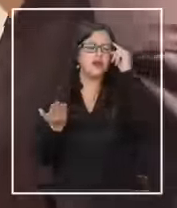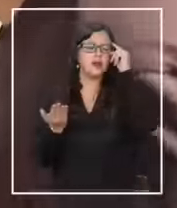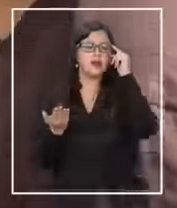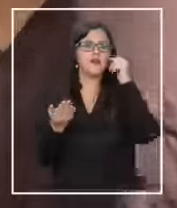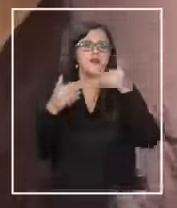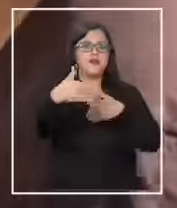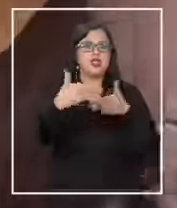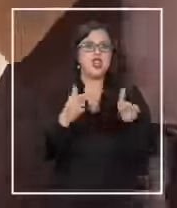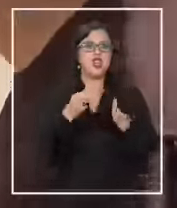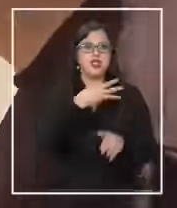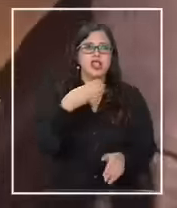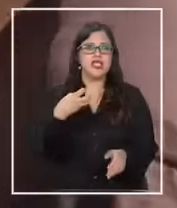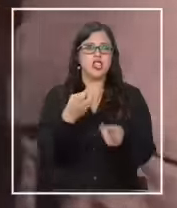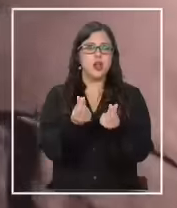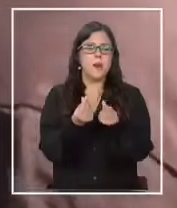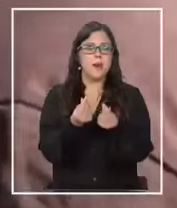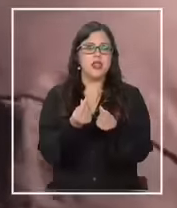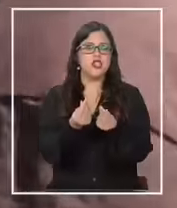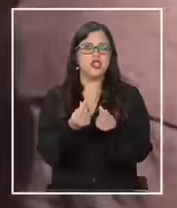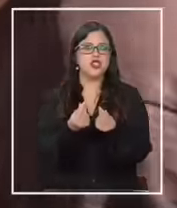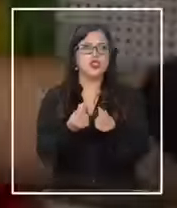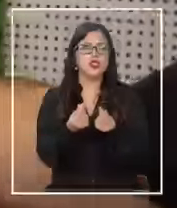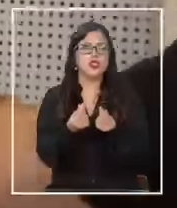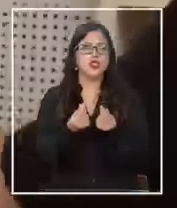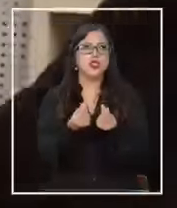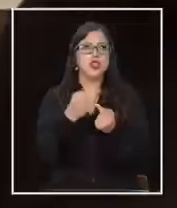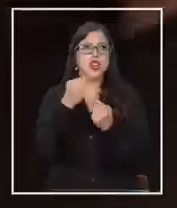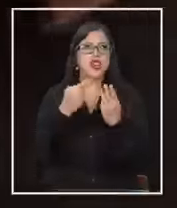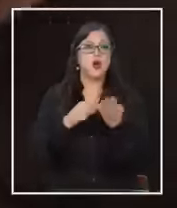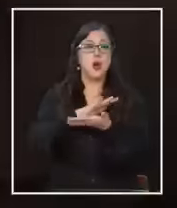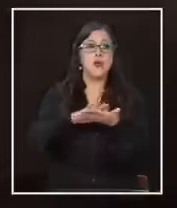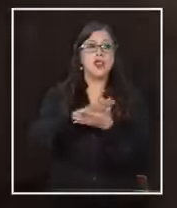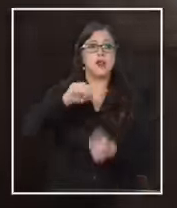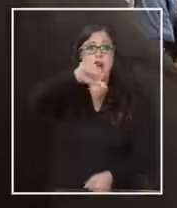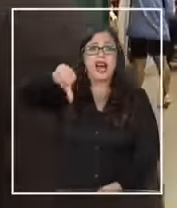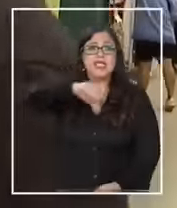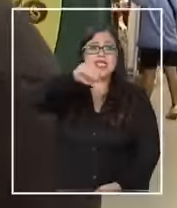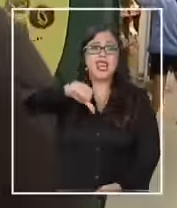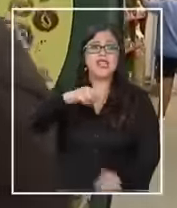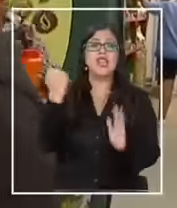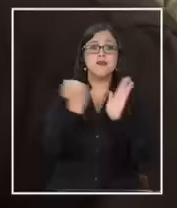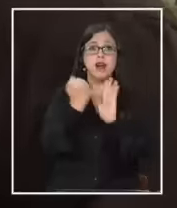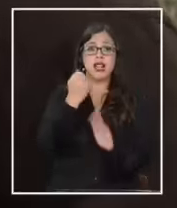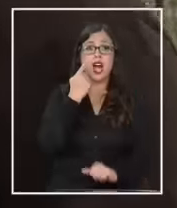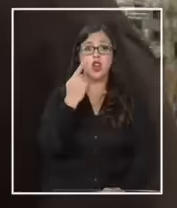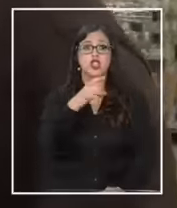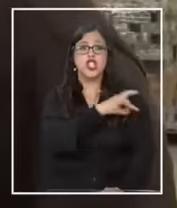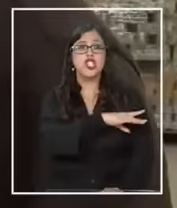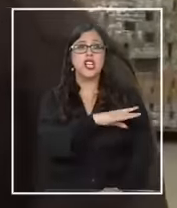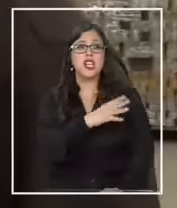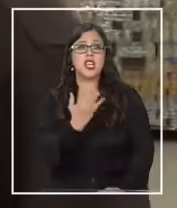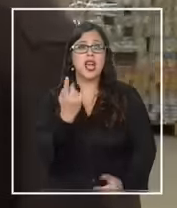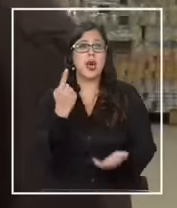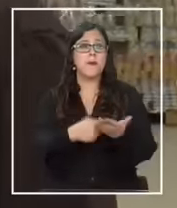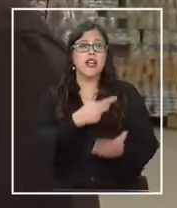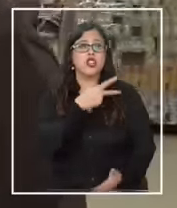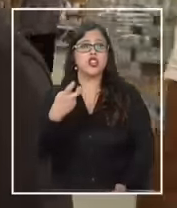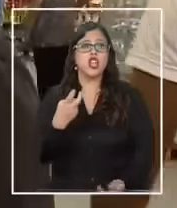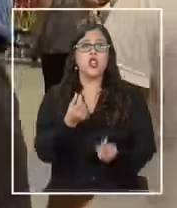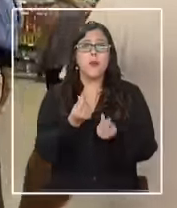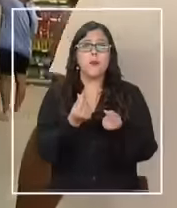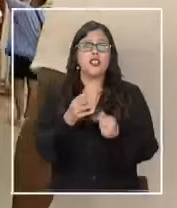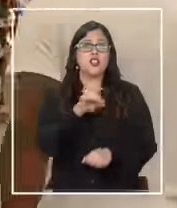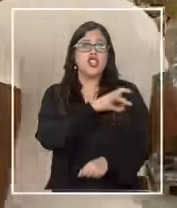aproximadamente a 300 pesos cada uno este aceite por ejemplo que es una marca conocida en Chile tiene un valor de 1200 pesos